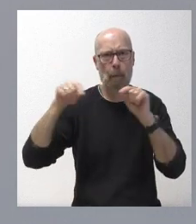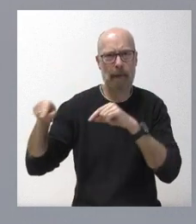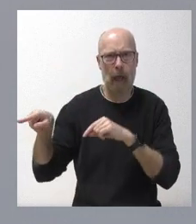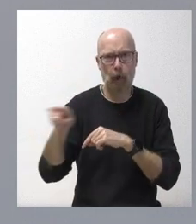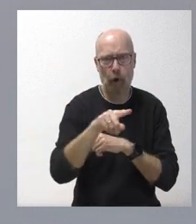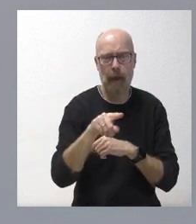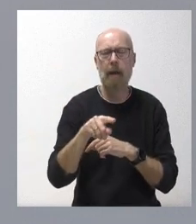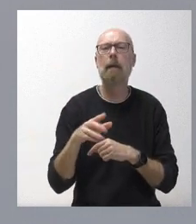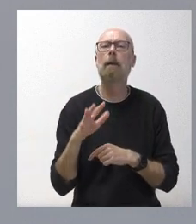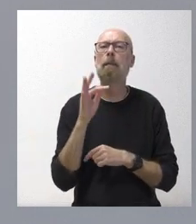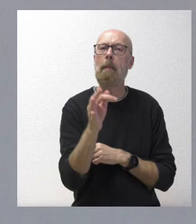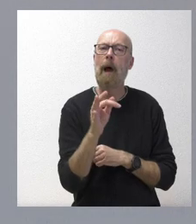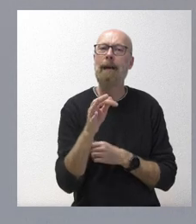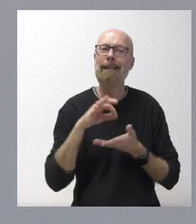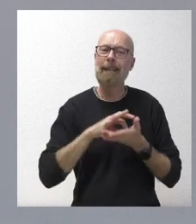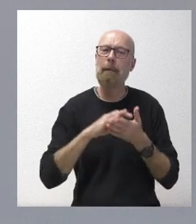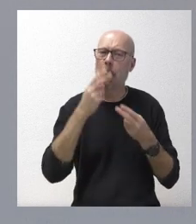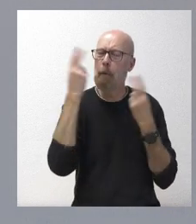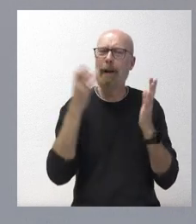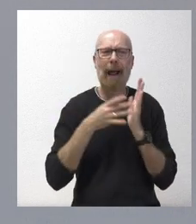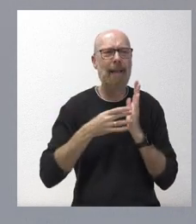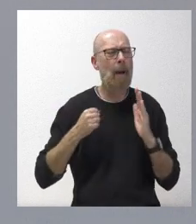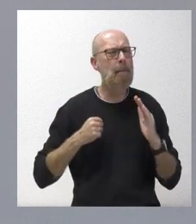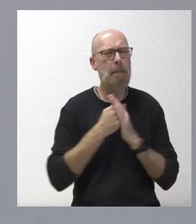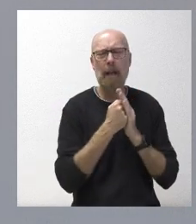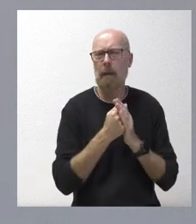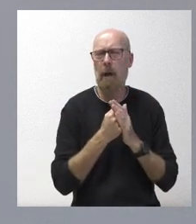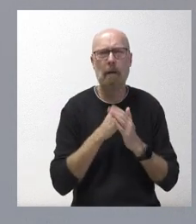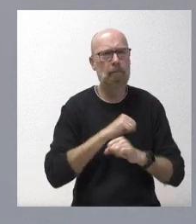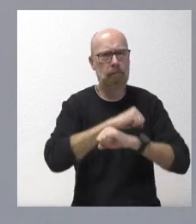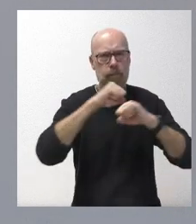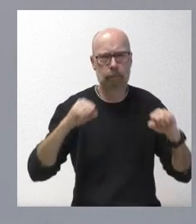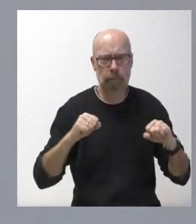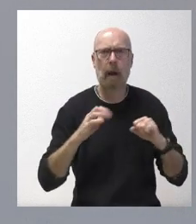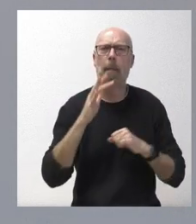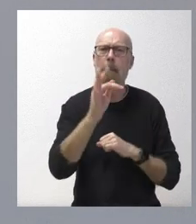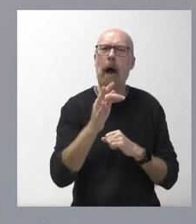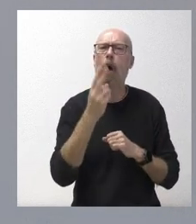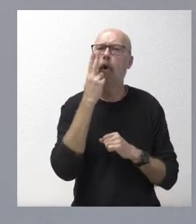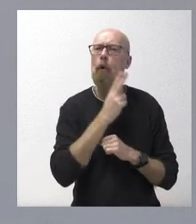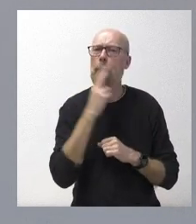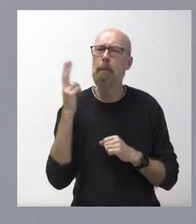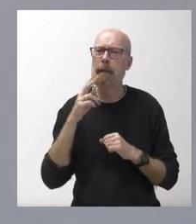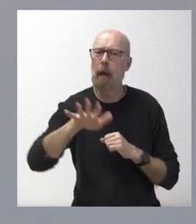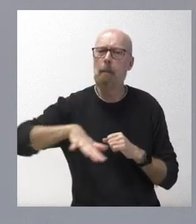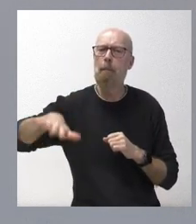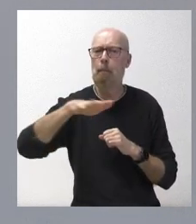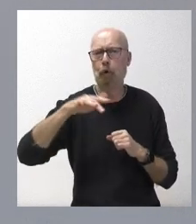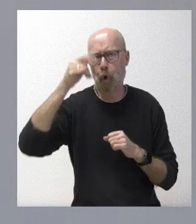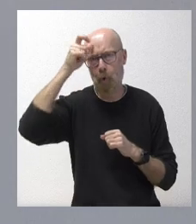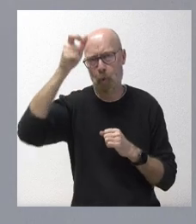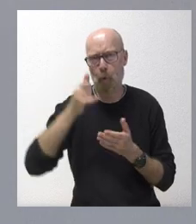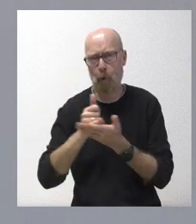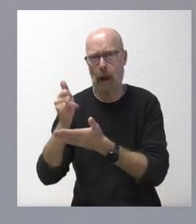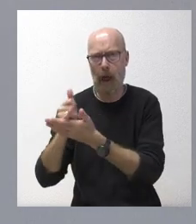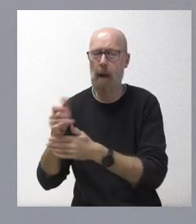consolida los servicios públicos de la máxima calidad que son los que tenemos en Castilla y León y que se compromete claramente con el mundo rural como demuestra el hecho de que la consejería